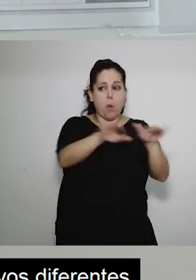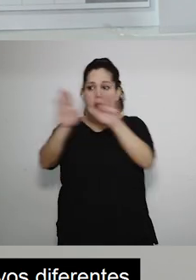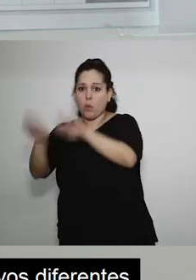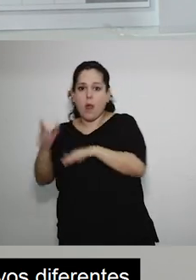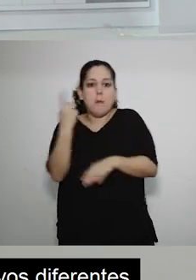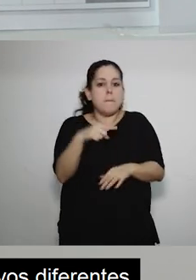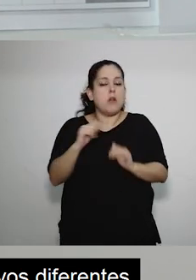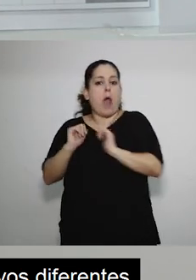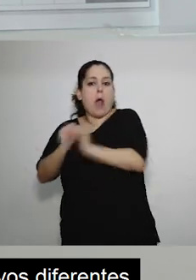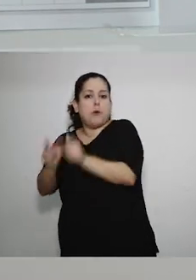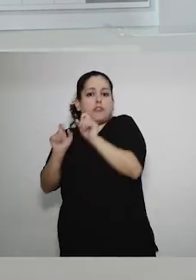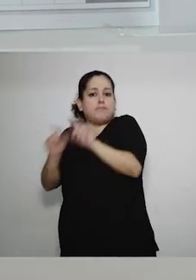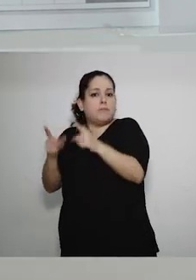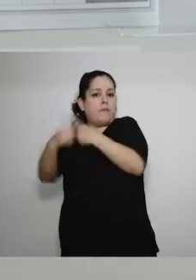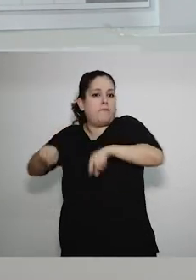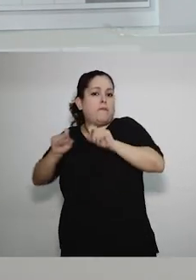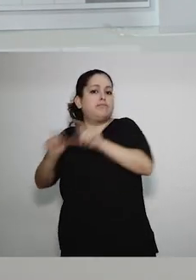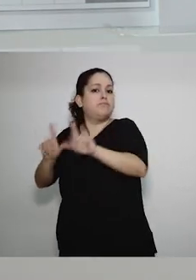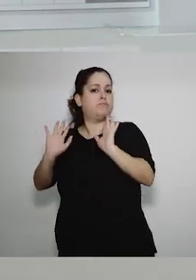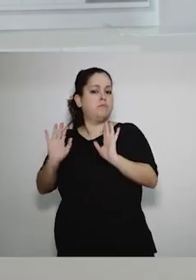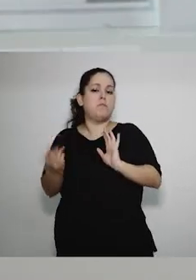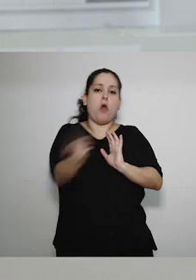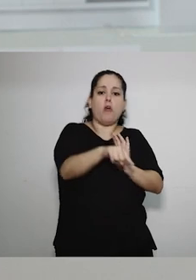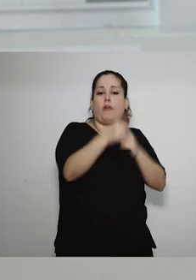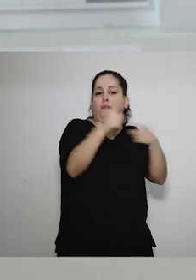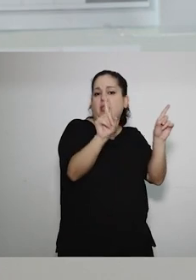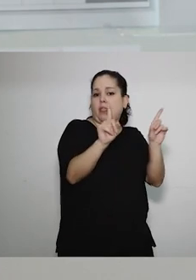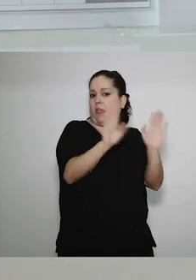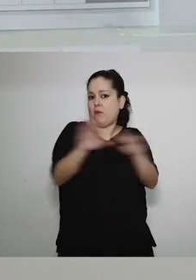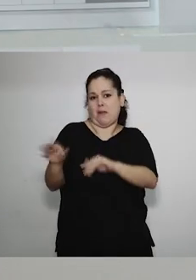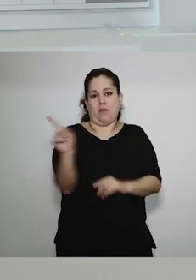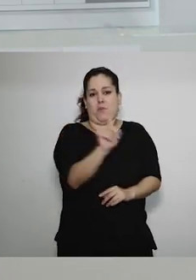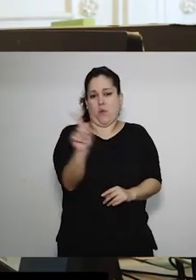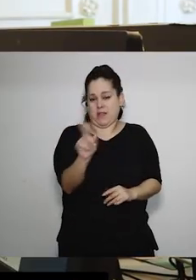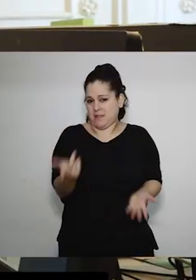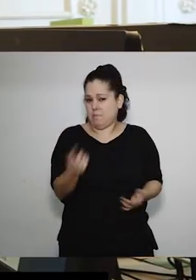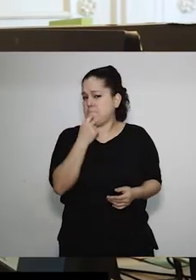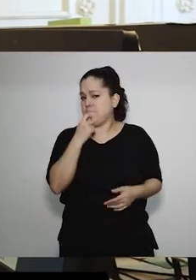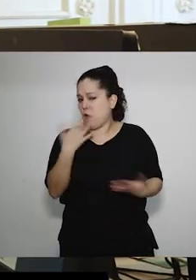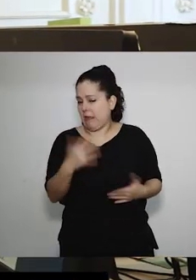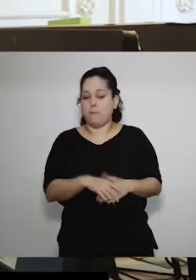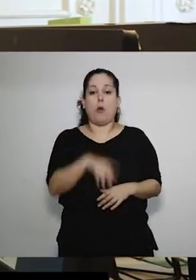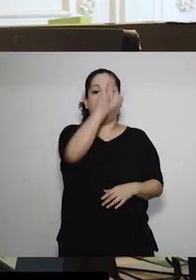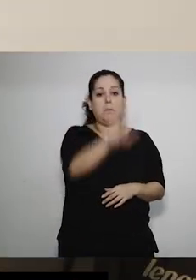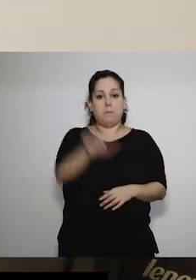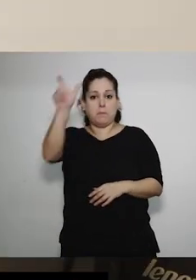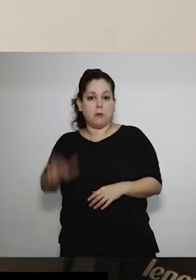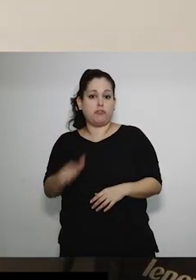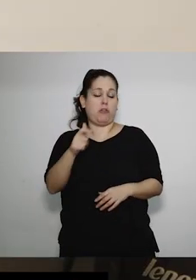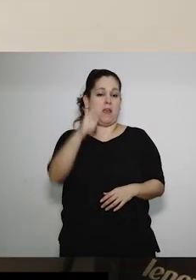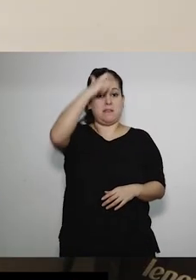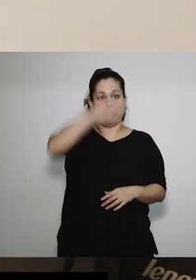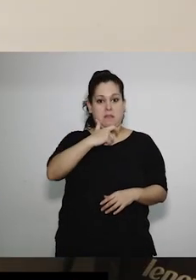de apoyos diferentes. Porque ellos se sienten mejor con uno o con otro. Por ejemplo, hay gente con